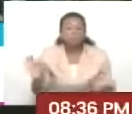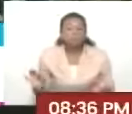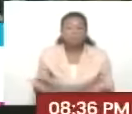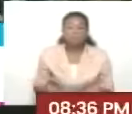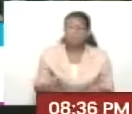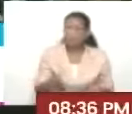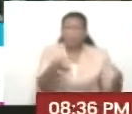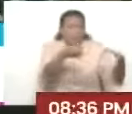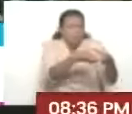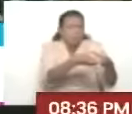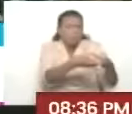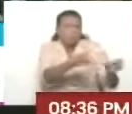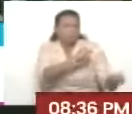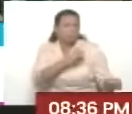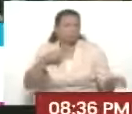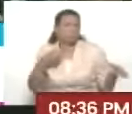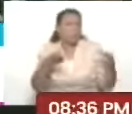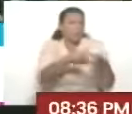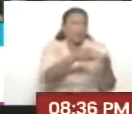no le pertenece a un grupo.